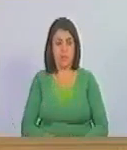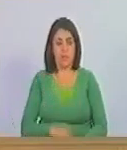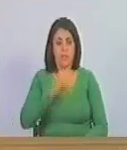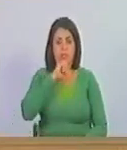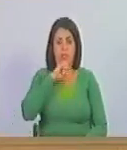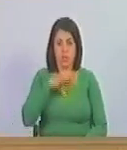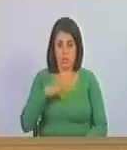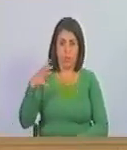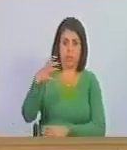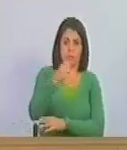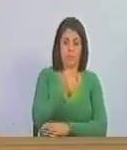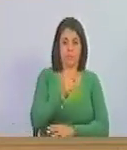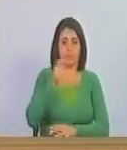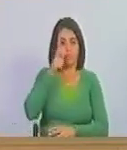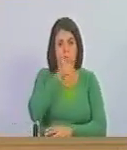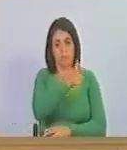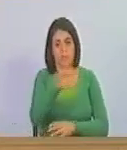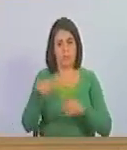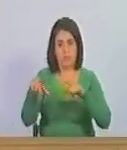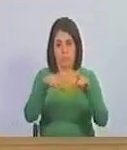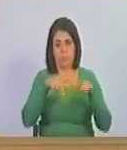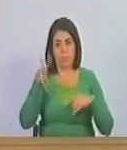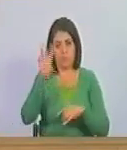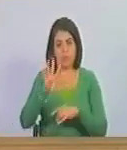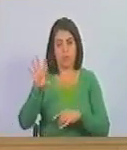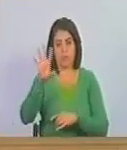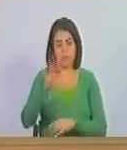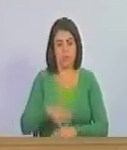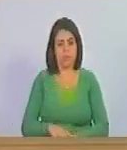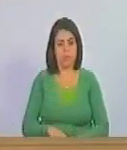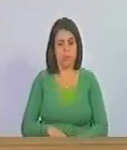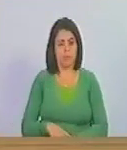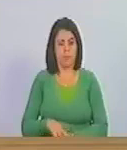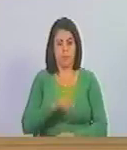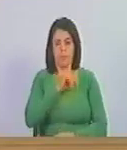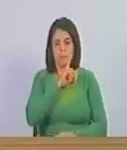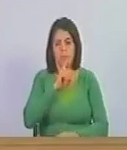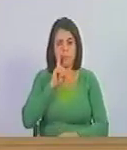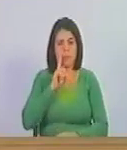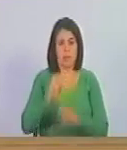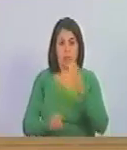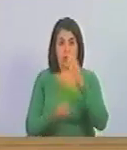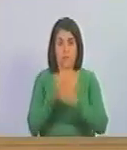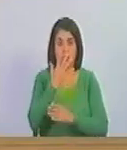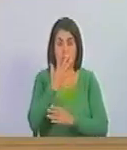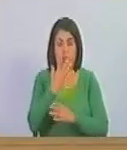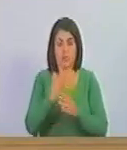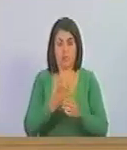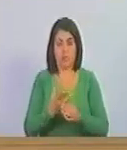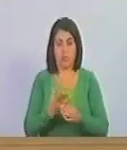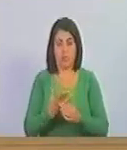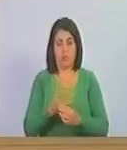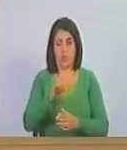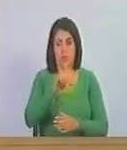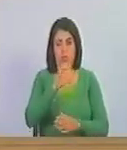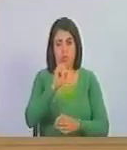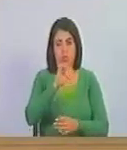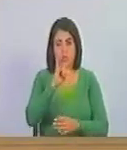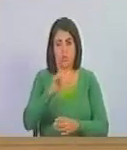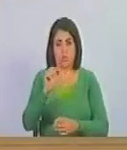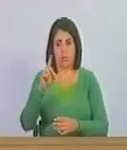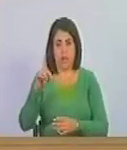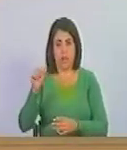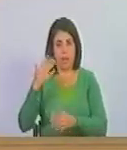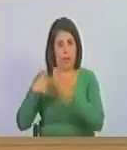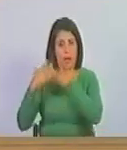su historia conquista y población de la provincia de Venezuela que en de llamar refundador a losada como habían hecho